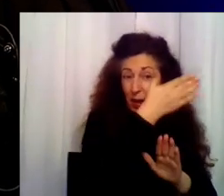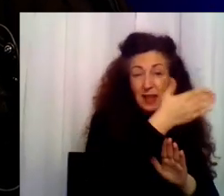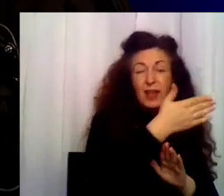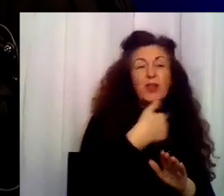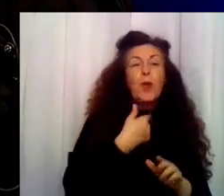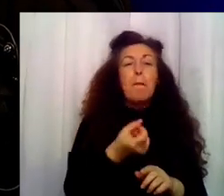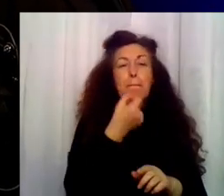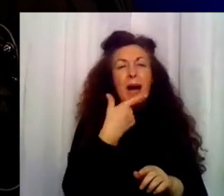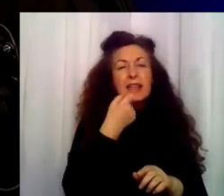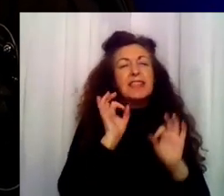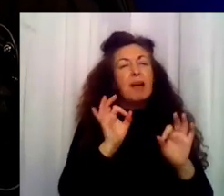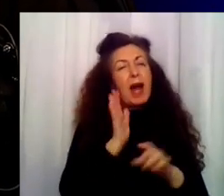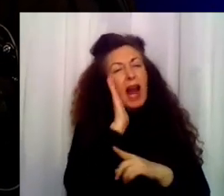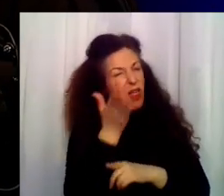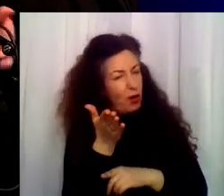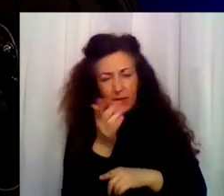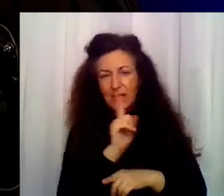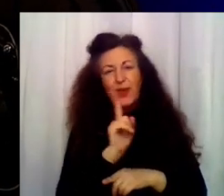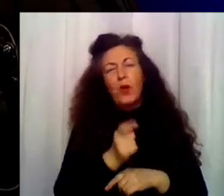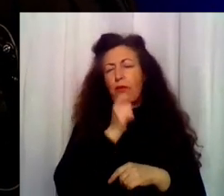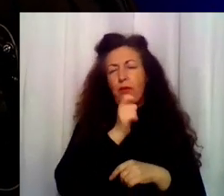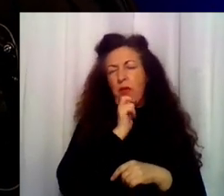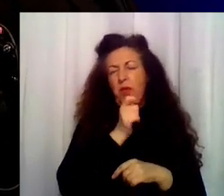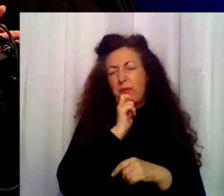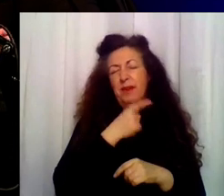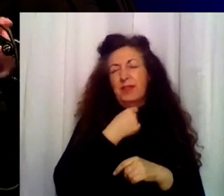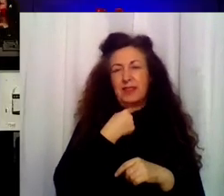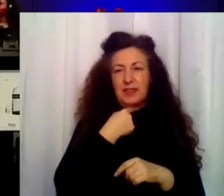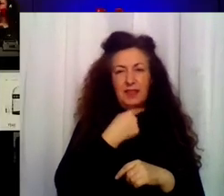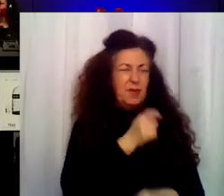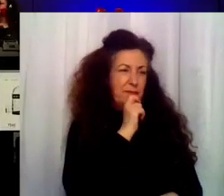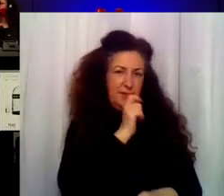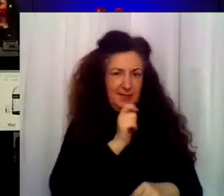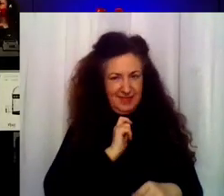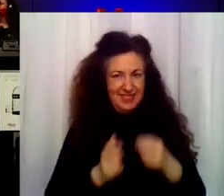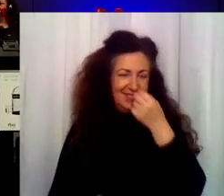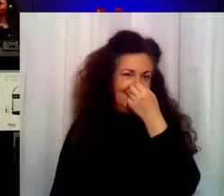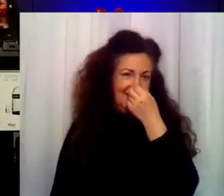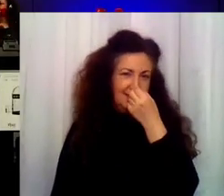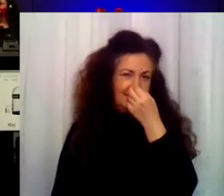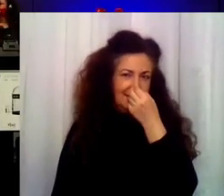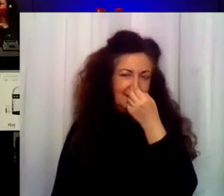más sano. Hombre, mucho más barato. Oye, pasábelo ya, Te vas a quemar los dedos. Deja, deja.